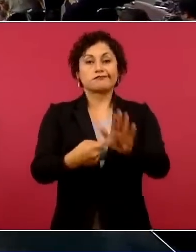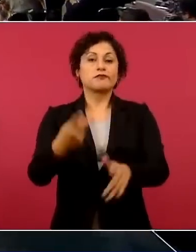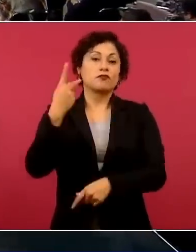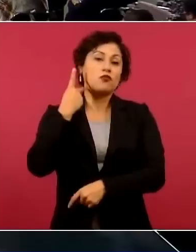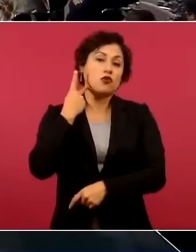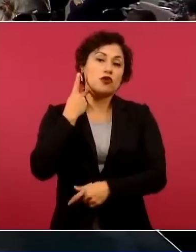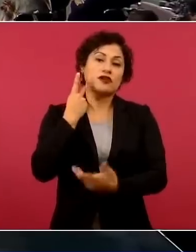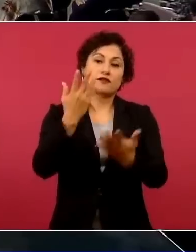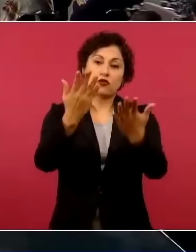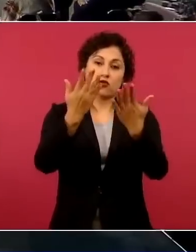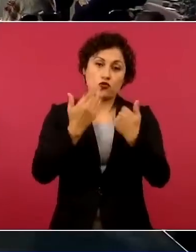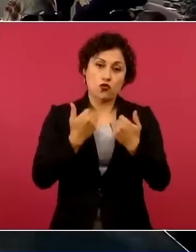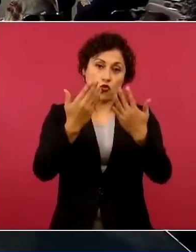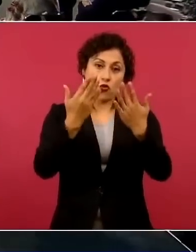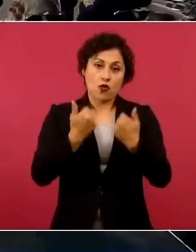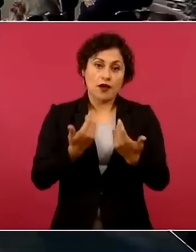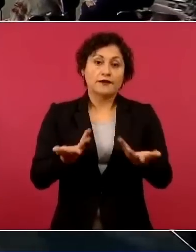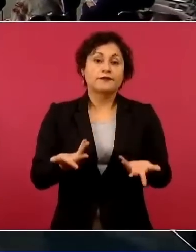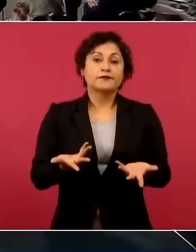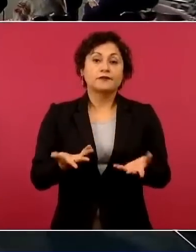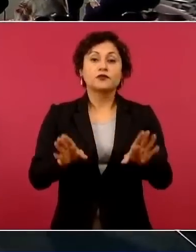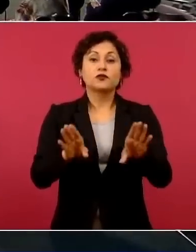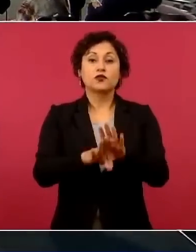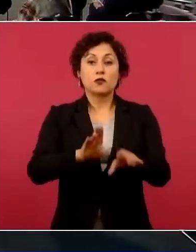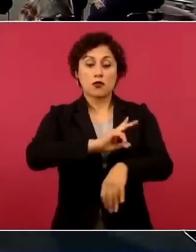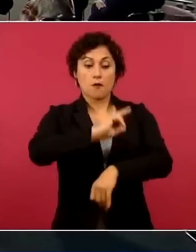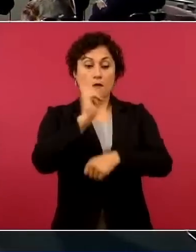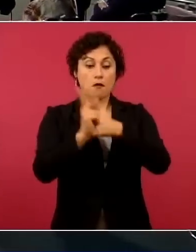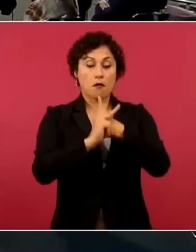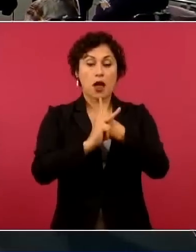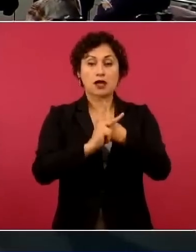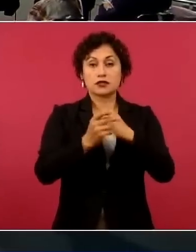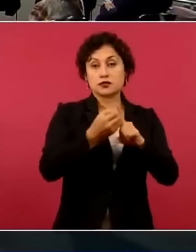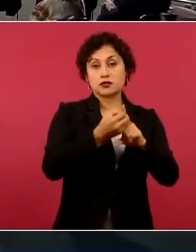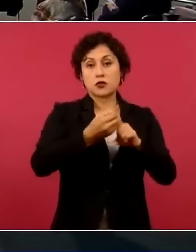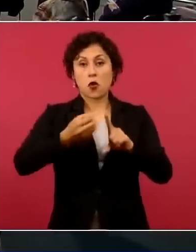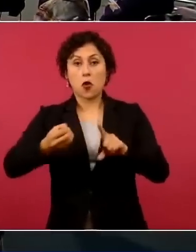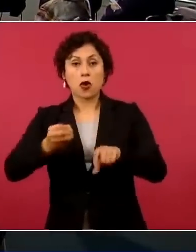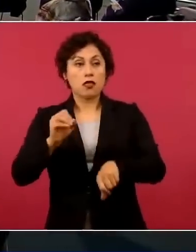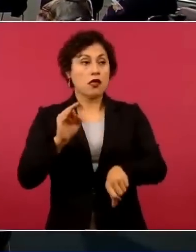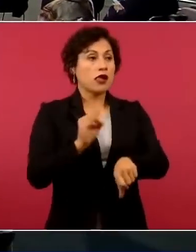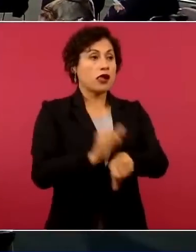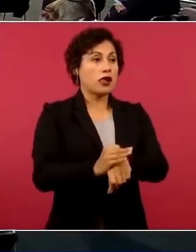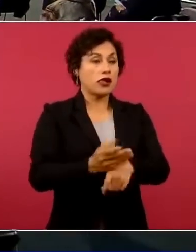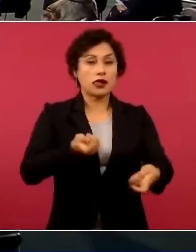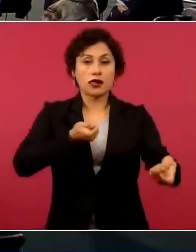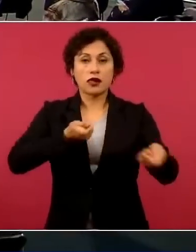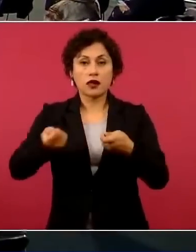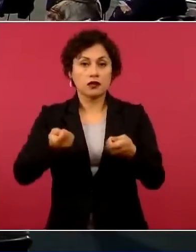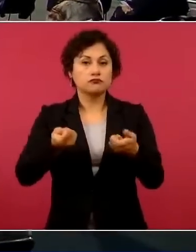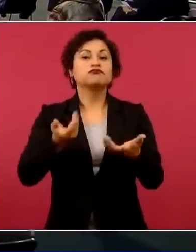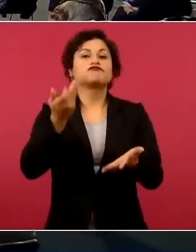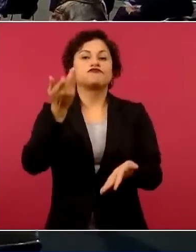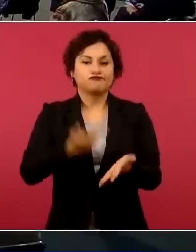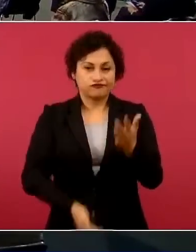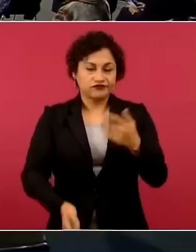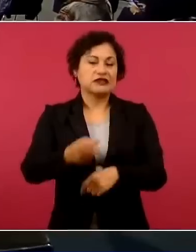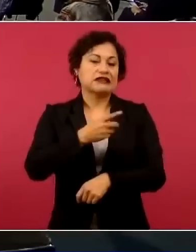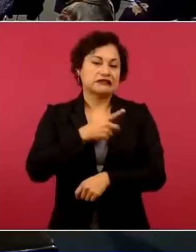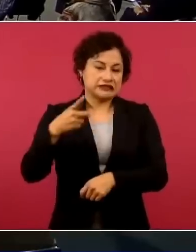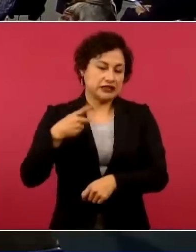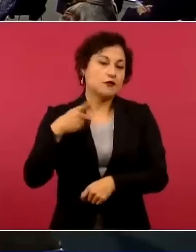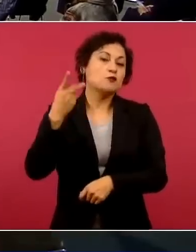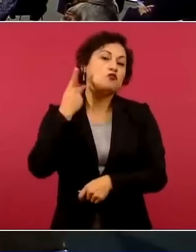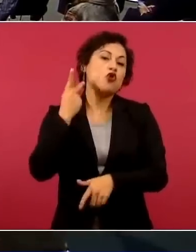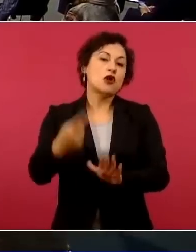puede gobernar un país sin autoridad política. Es como si yo voy al